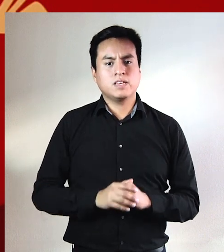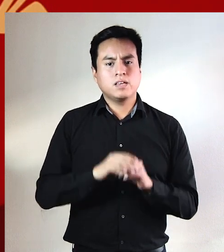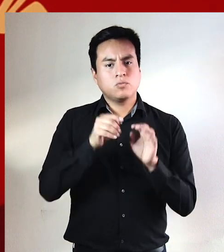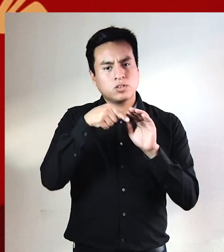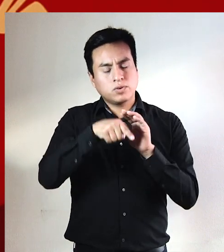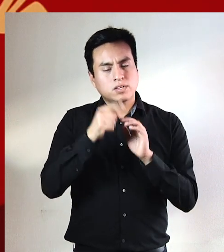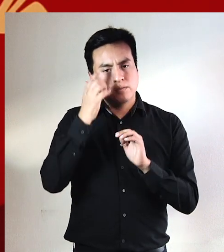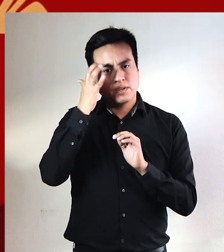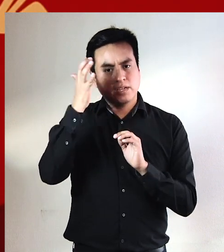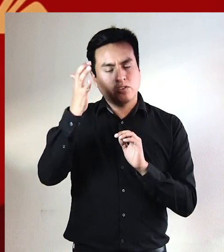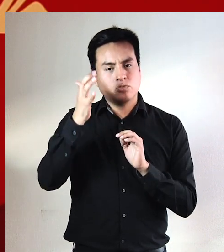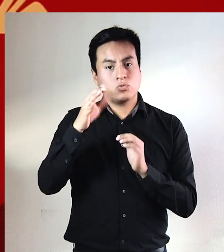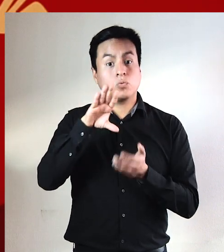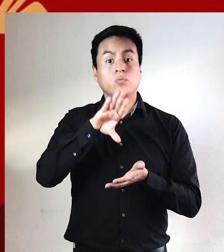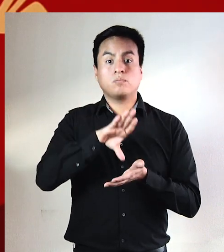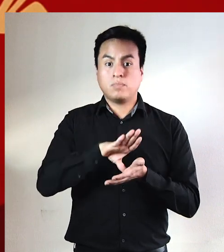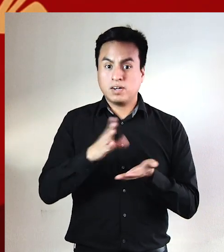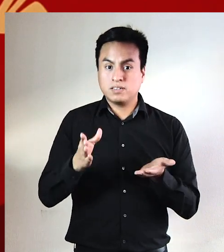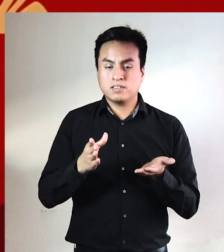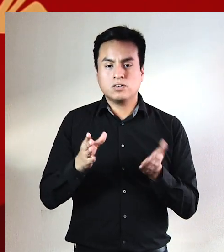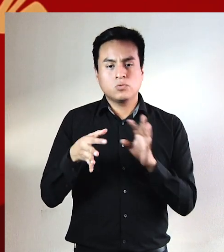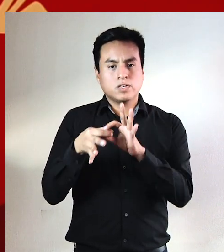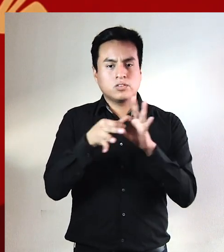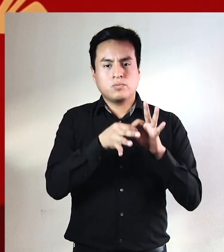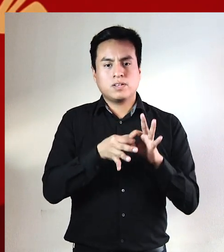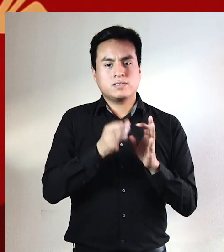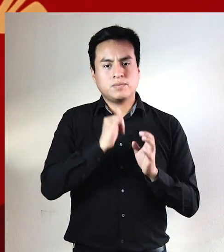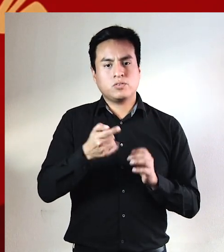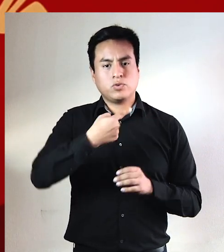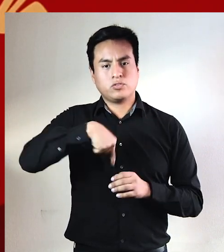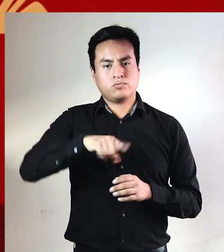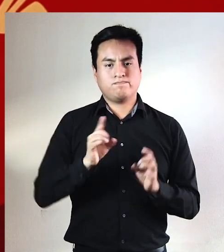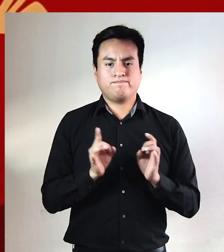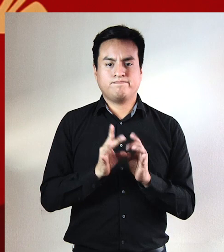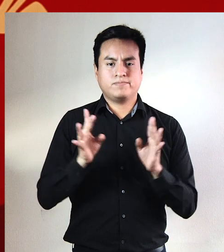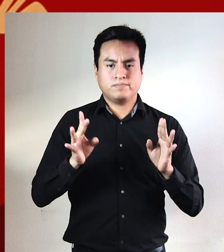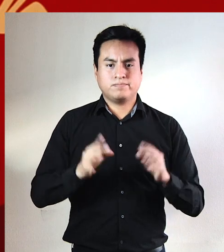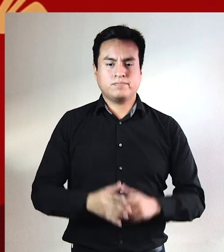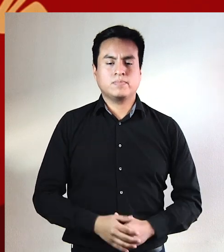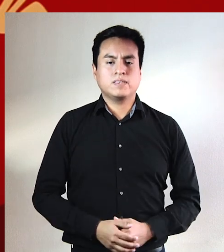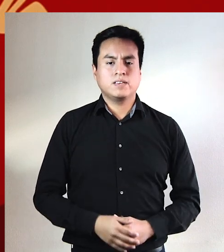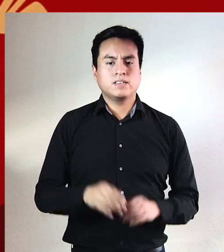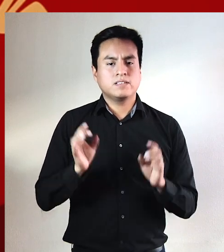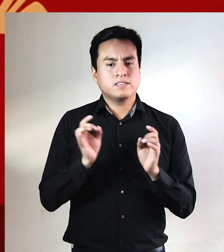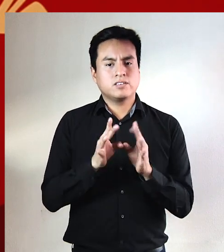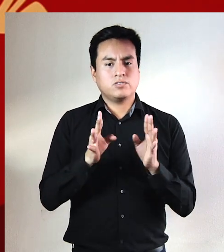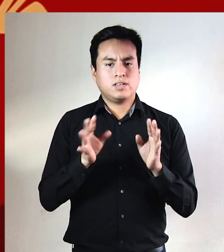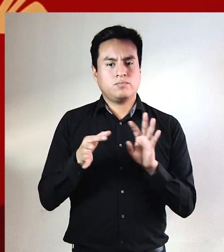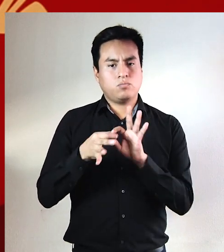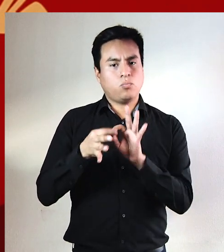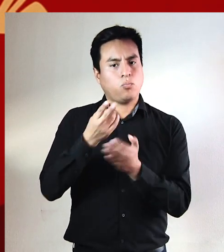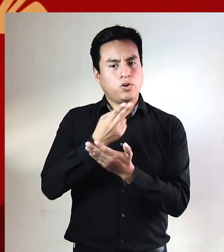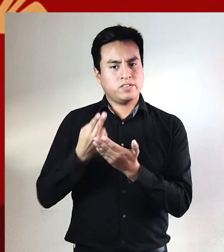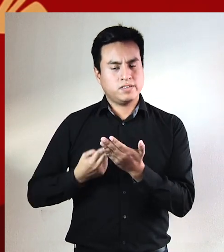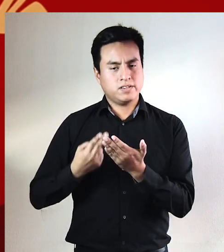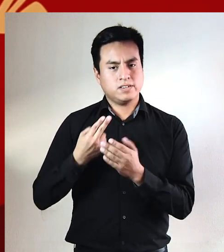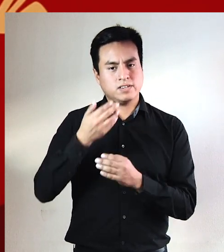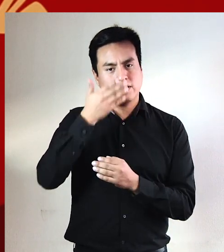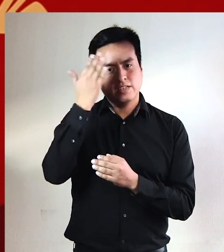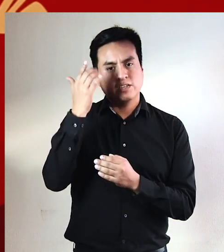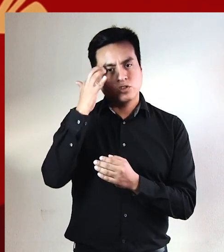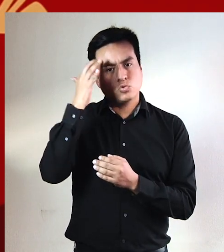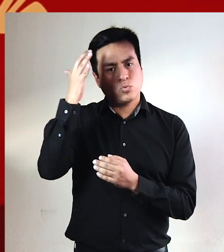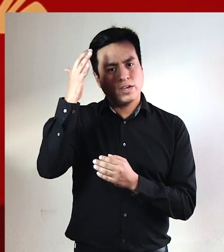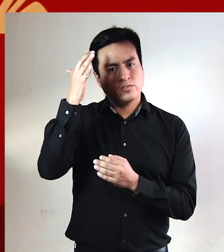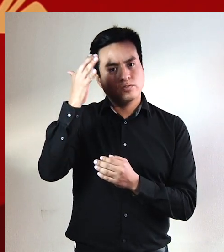los bordes aún imaginarios de un país, uniendo para siempre nuestro destino con el destino de la poesía, de los